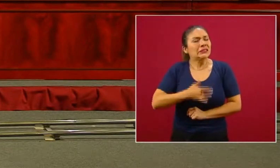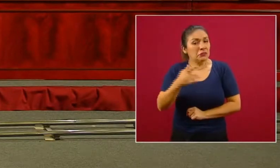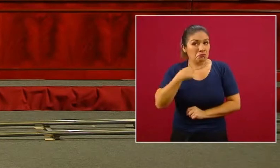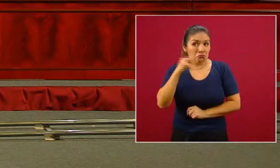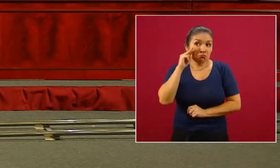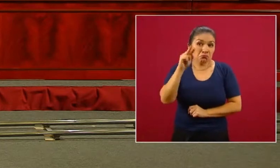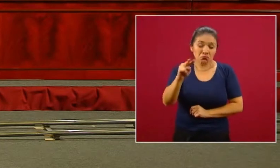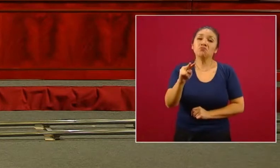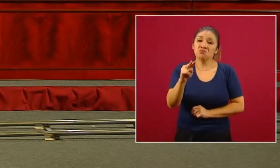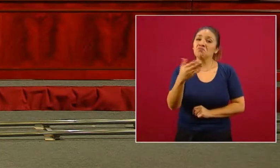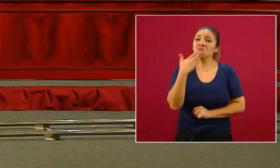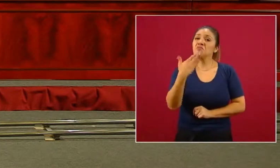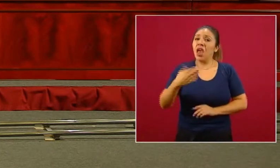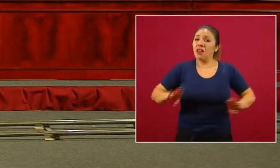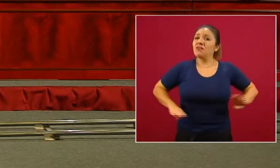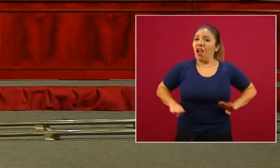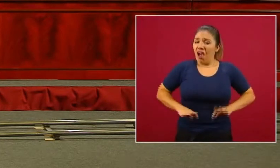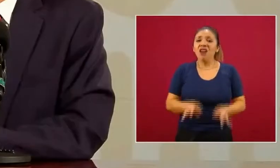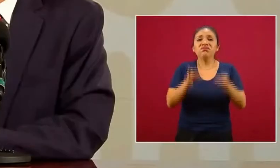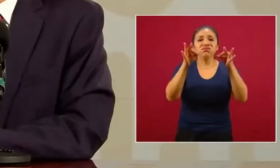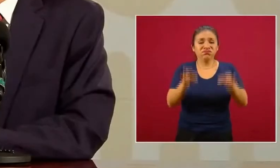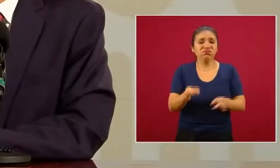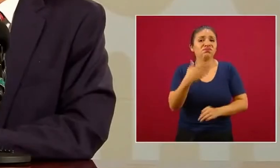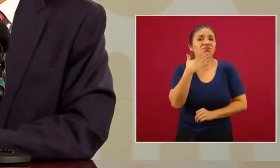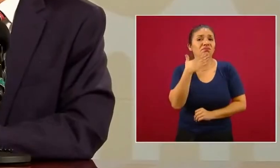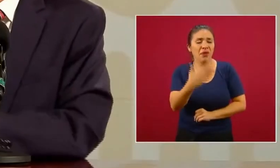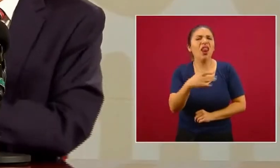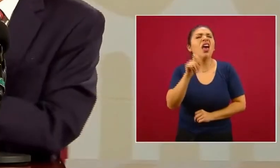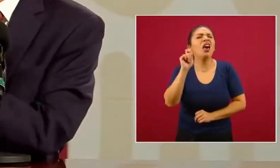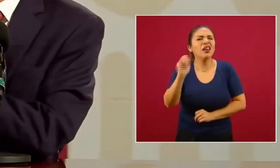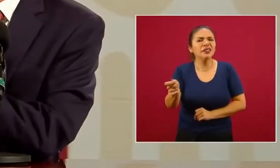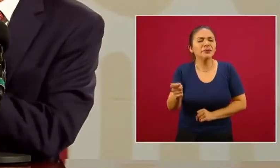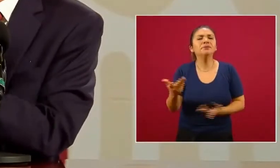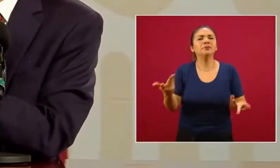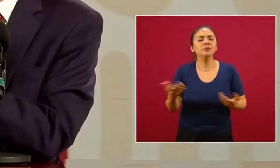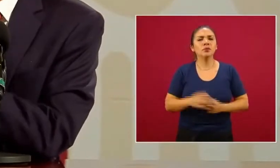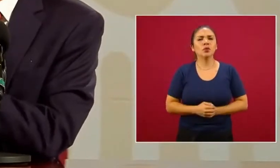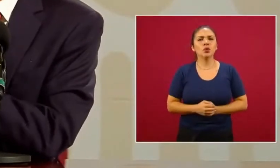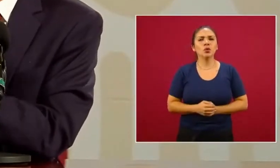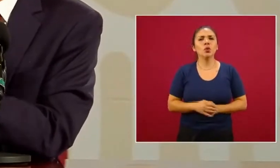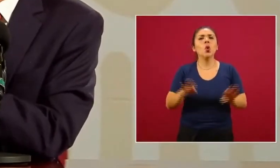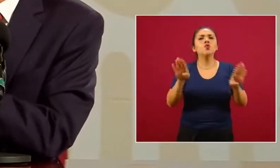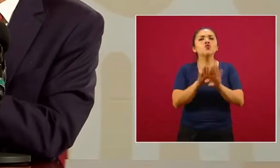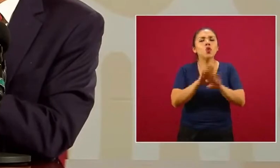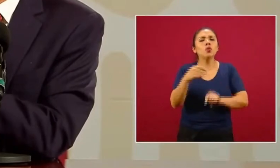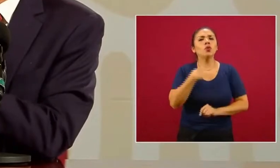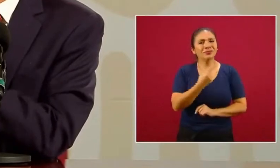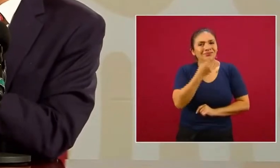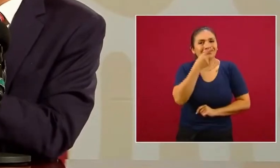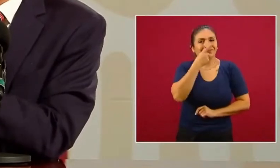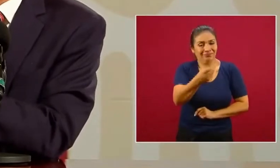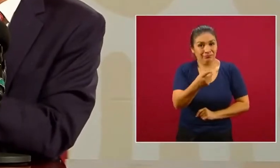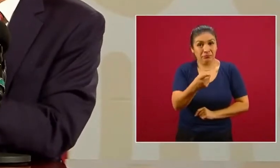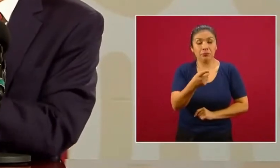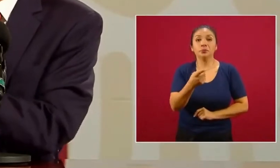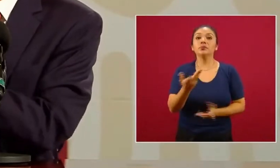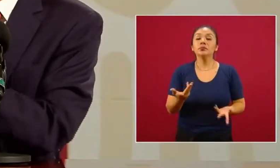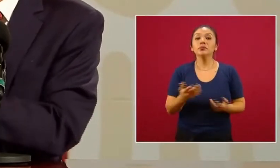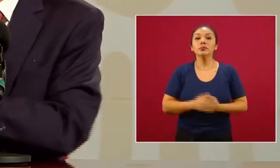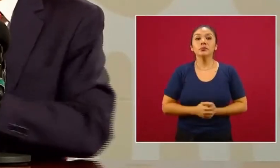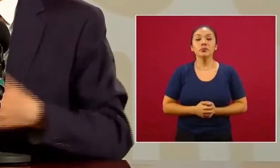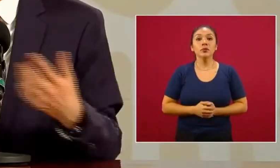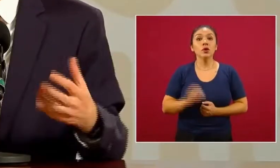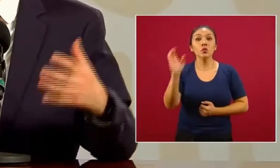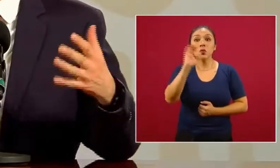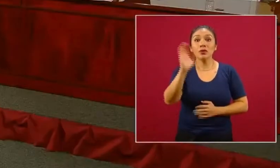adecuada, legítima, muy oportuna, que es cómo reconciliamos el mensaje del momento en que se